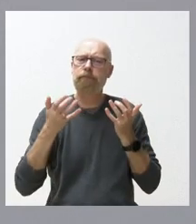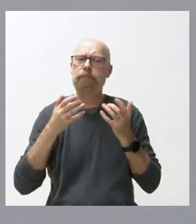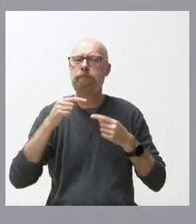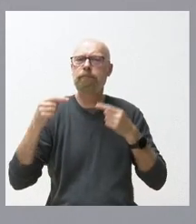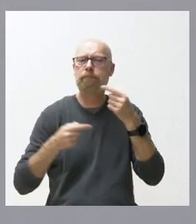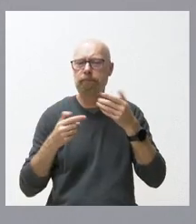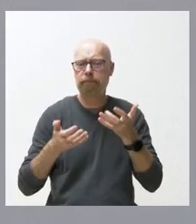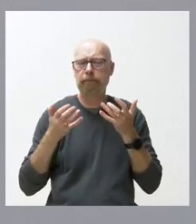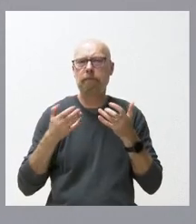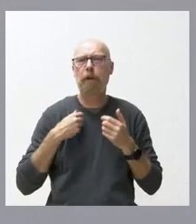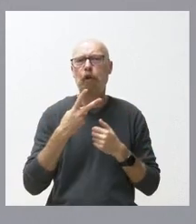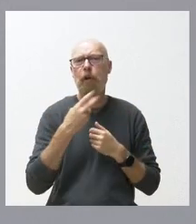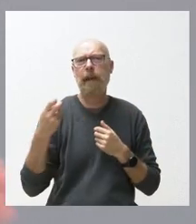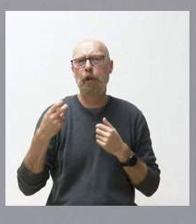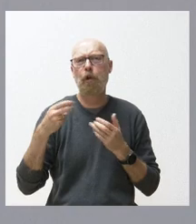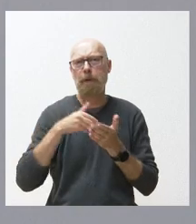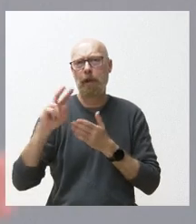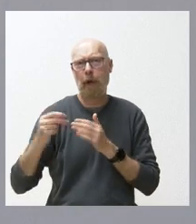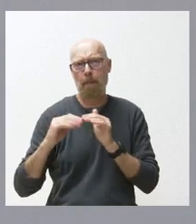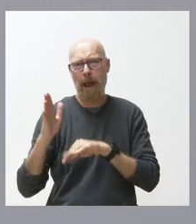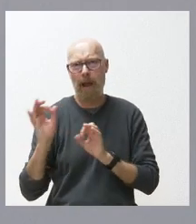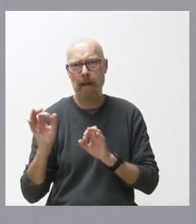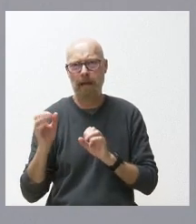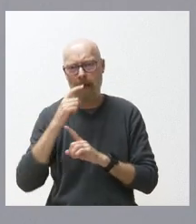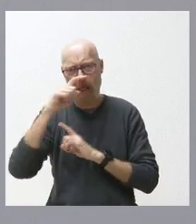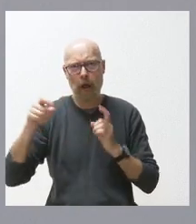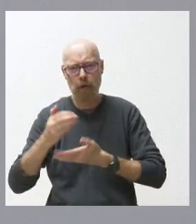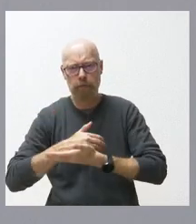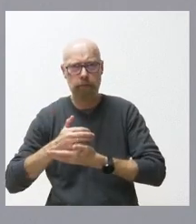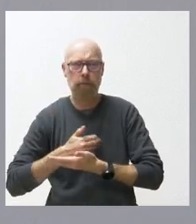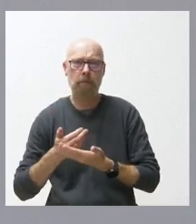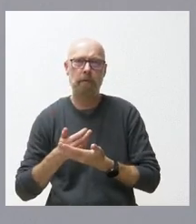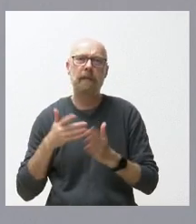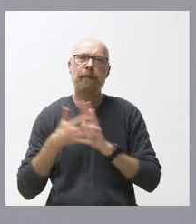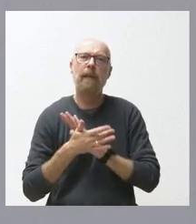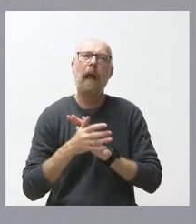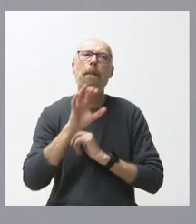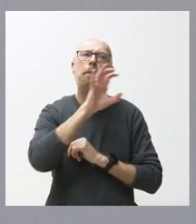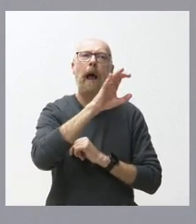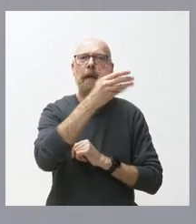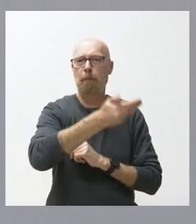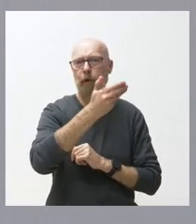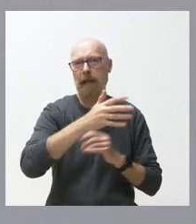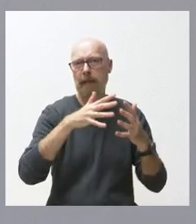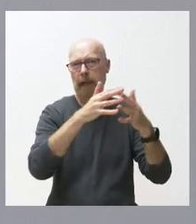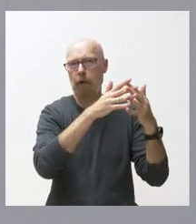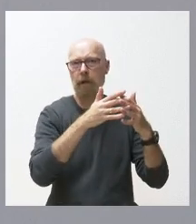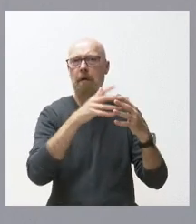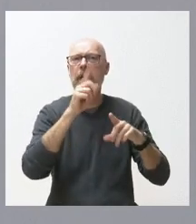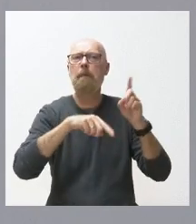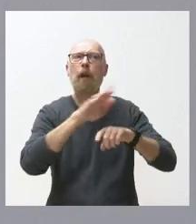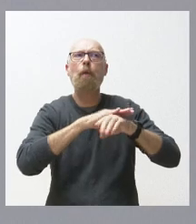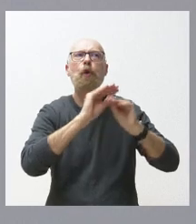cada año y nosotros miramos a Estados Unidos como un gran país no en función del partido político que gobierna en cada momento